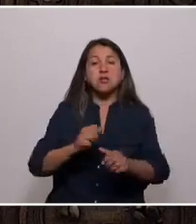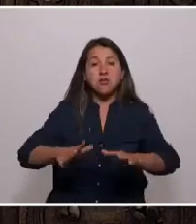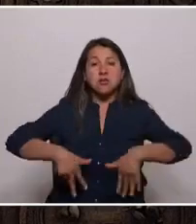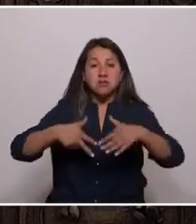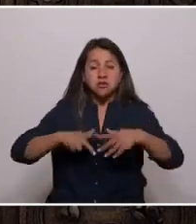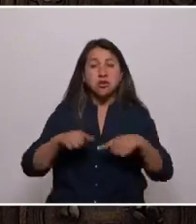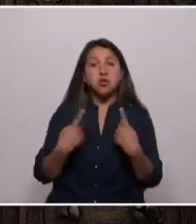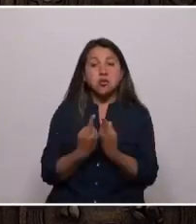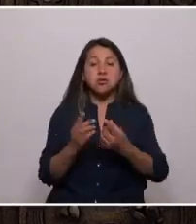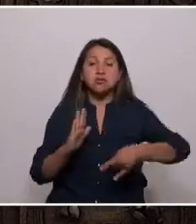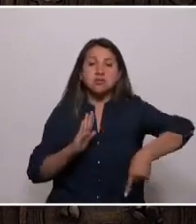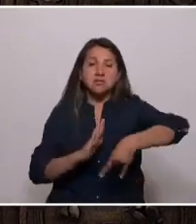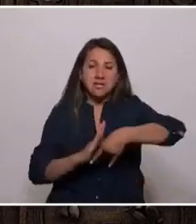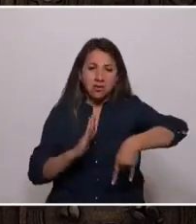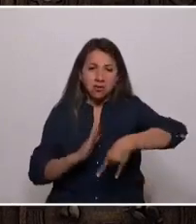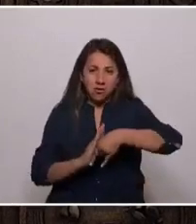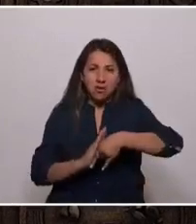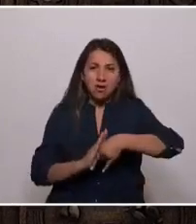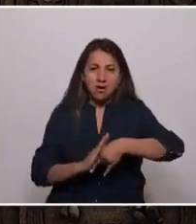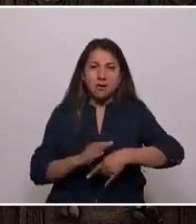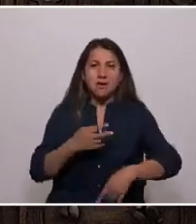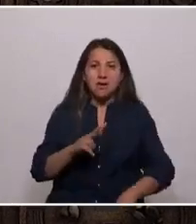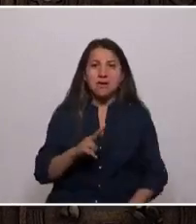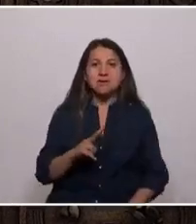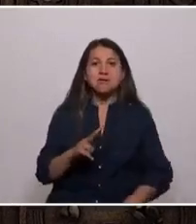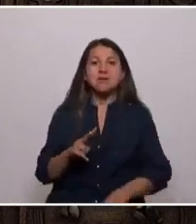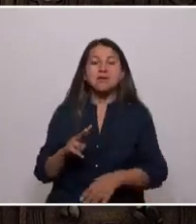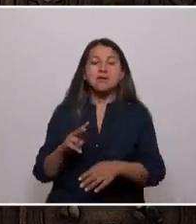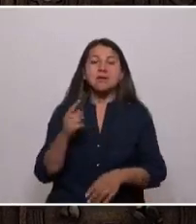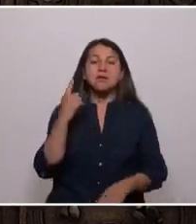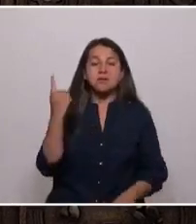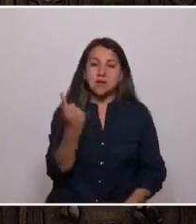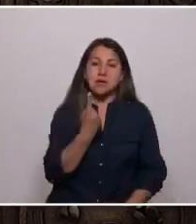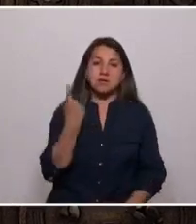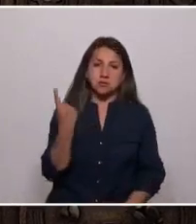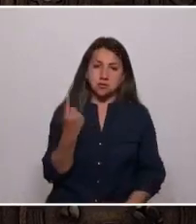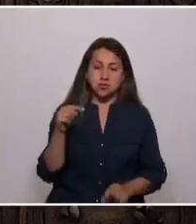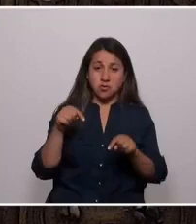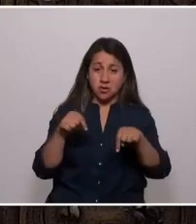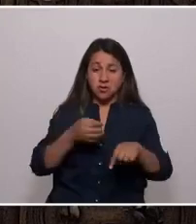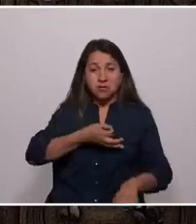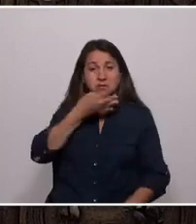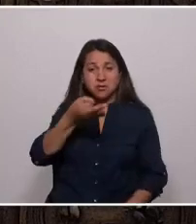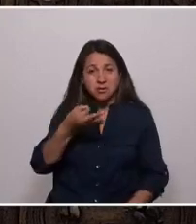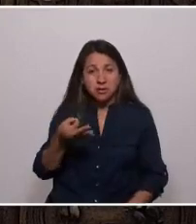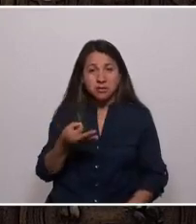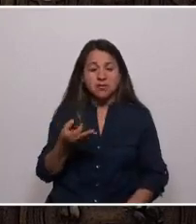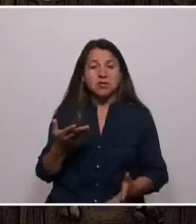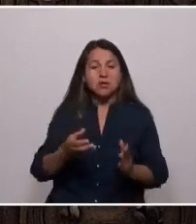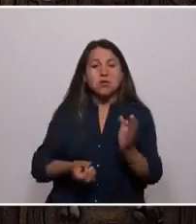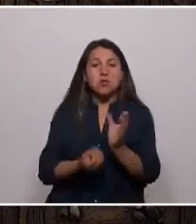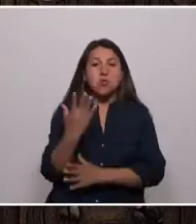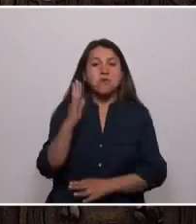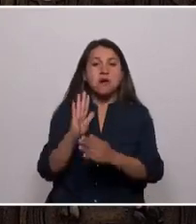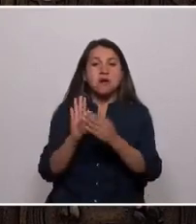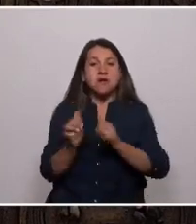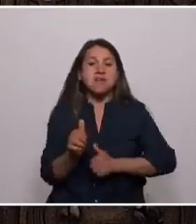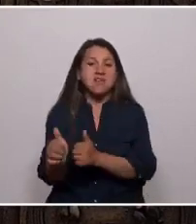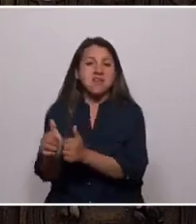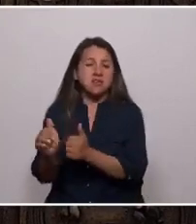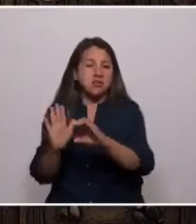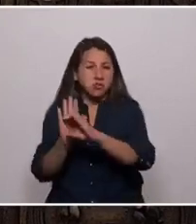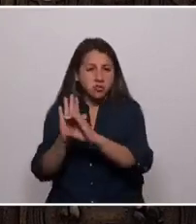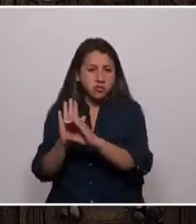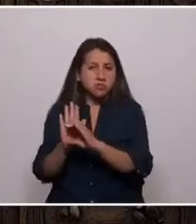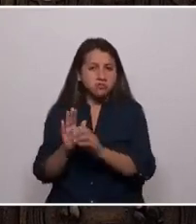Chiloé es una cuasi-nación. Este relato debe ser sustentado en una nueva hoja de ruta que